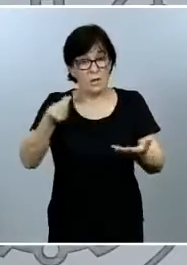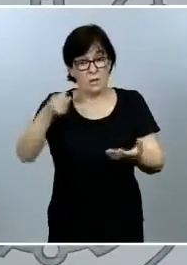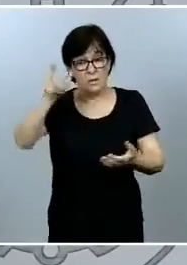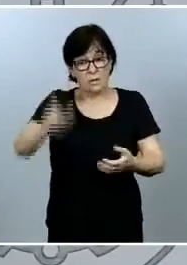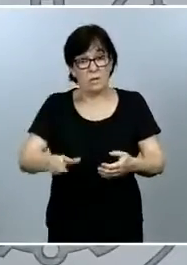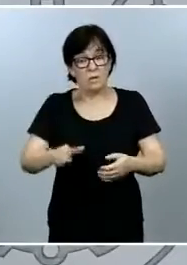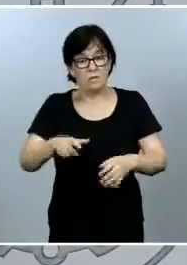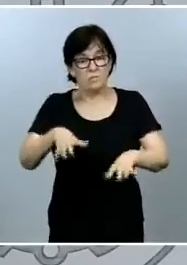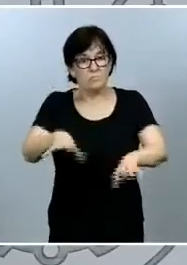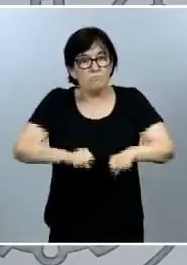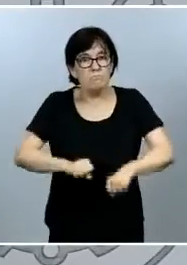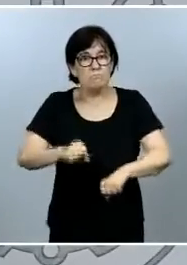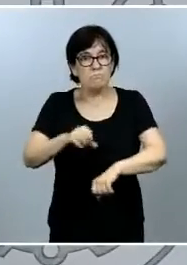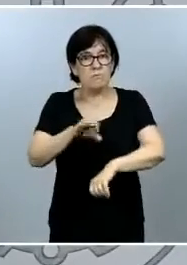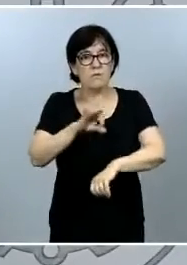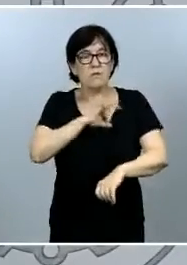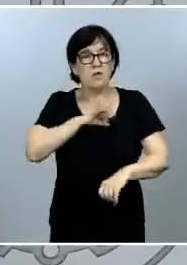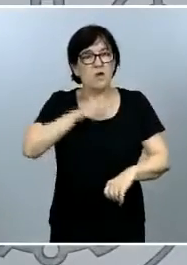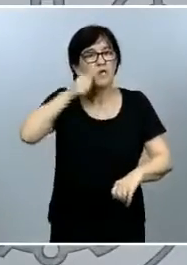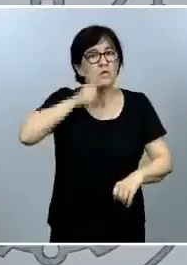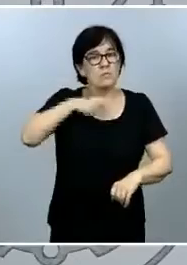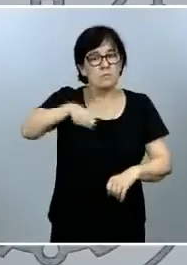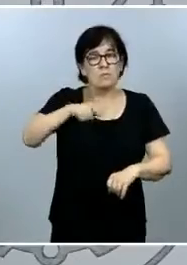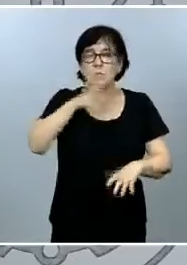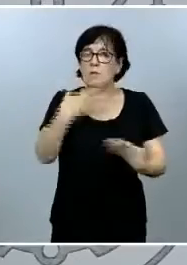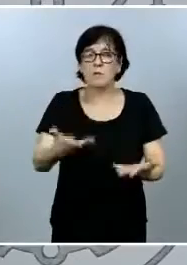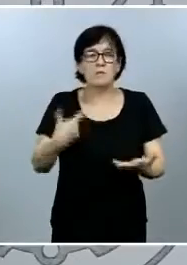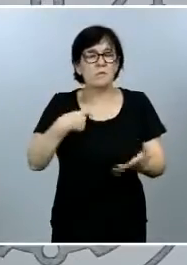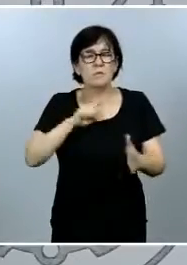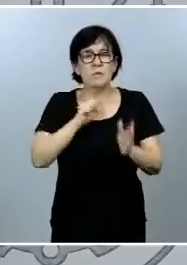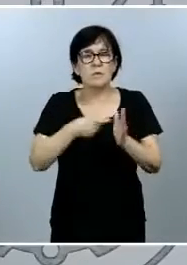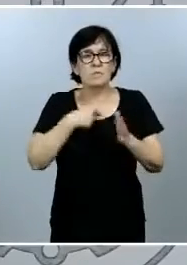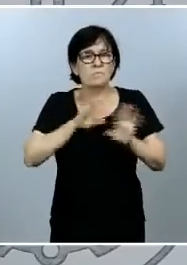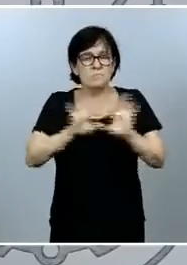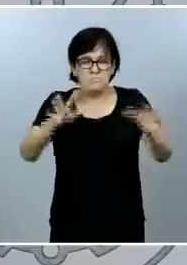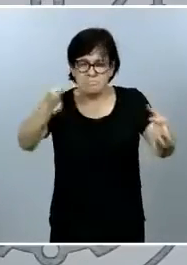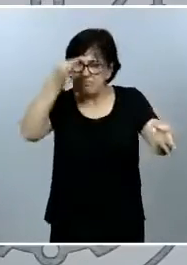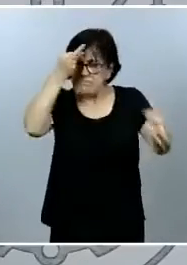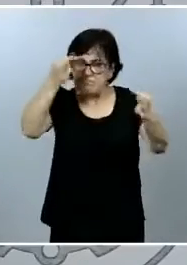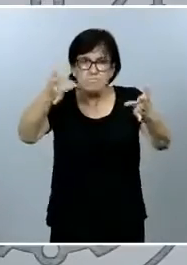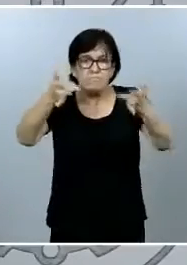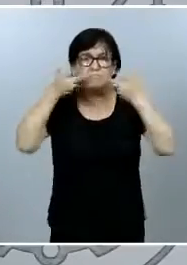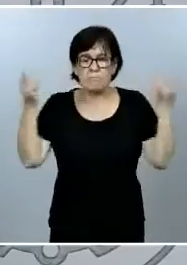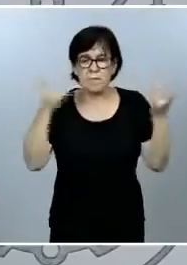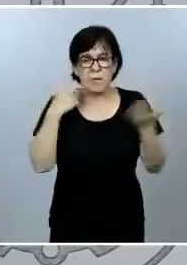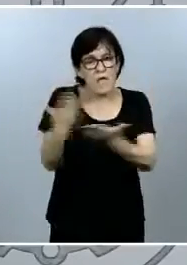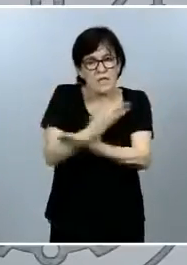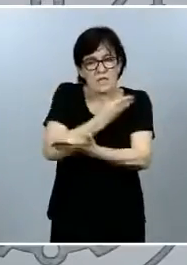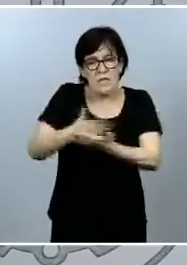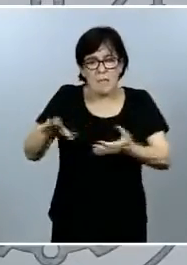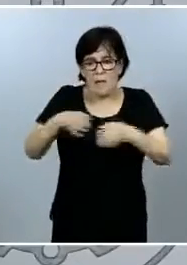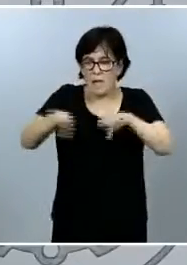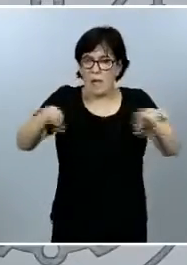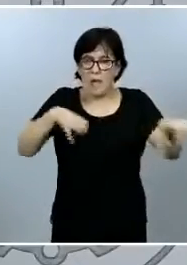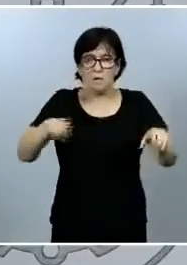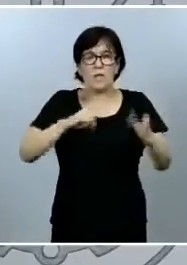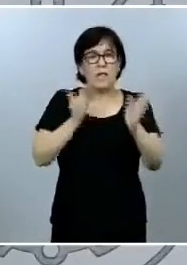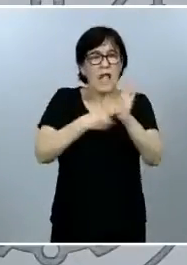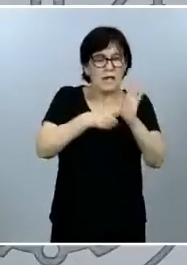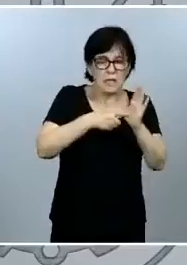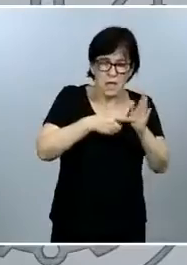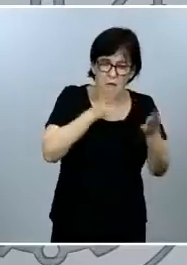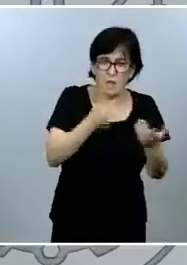se ha puesto de manifiesto que somos absolutamente escrupulosos con la separación de poderes poder legislativo poder judicial